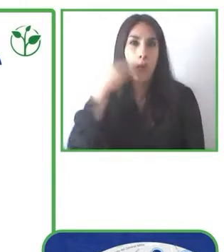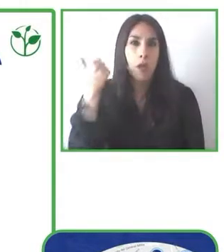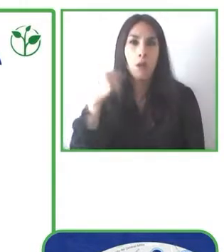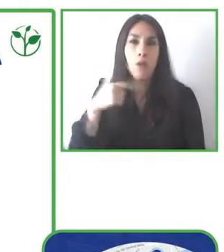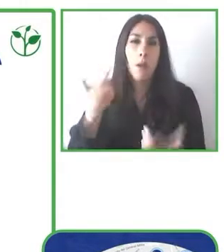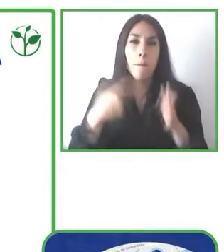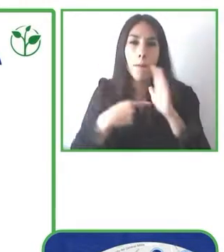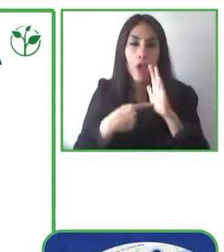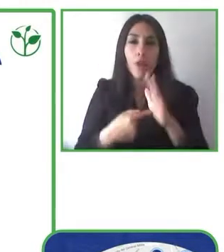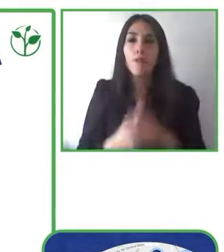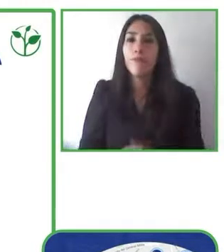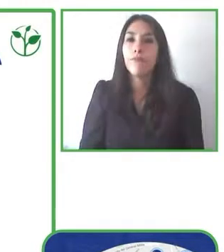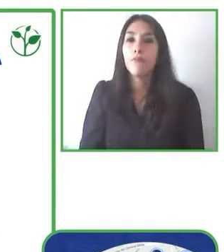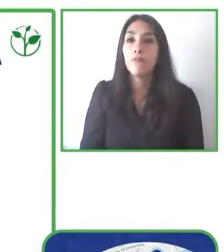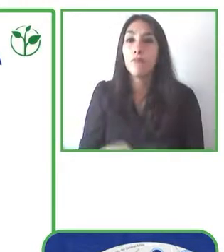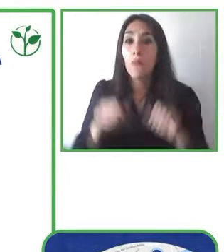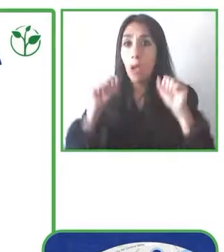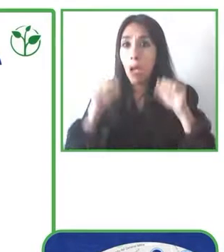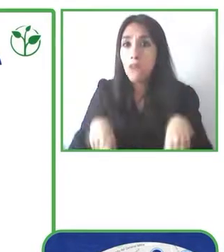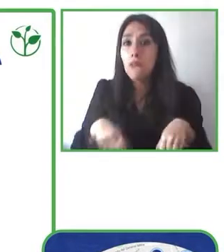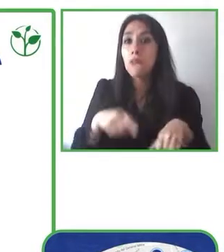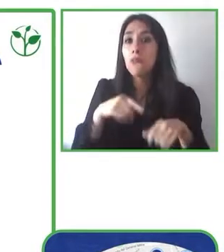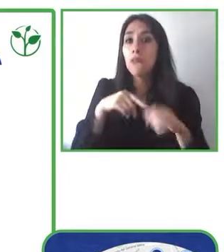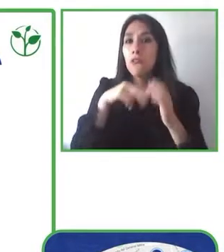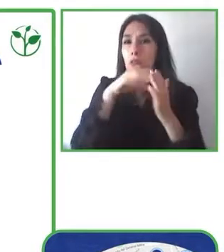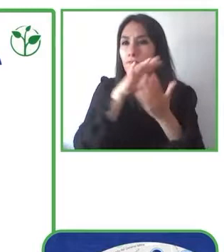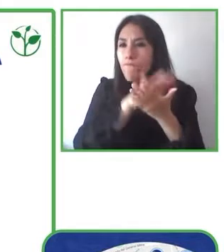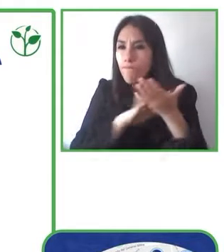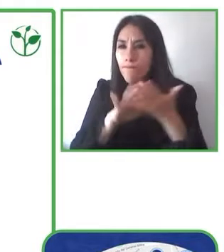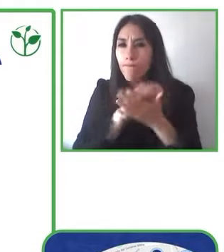refleja automáticamente al usuario sin ningún cambio.